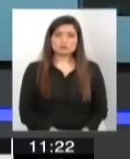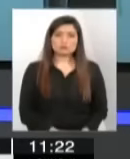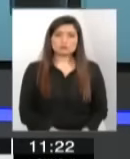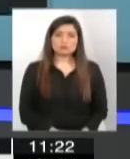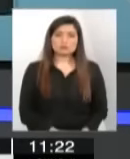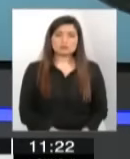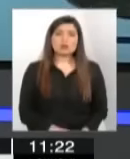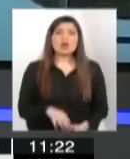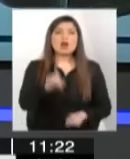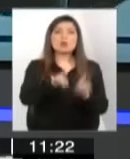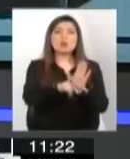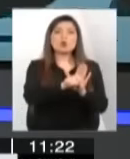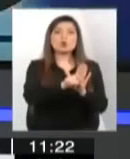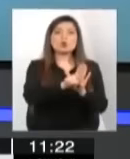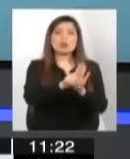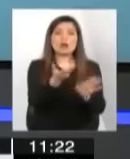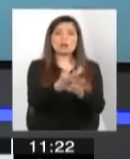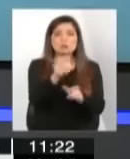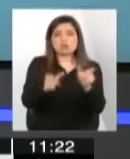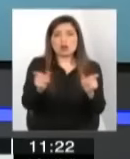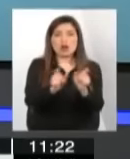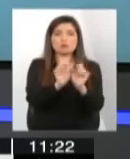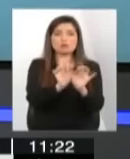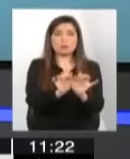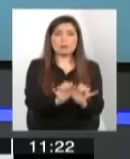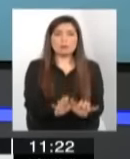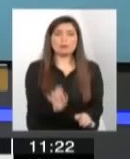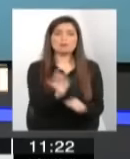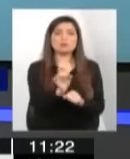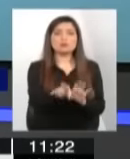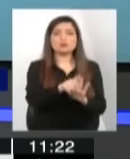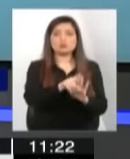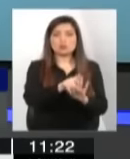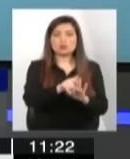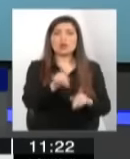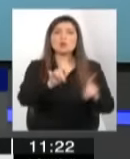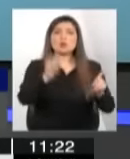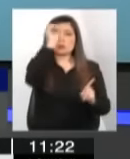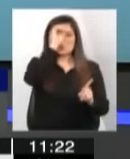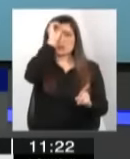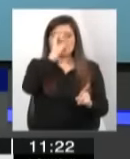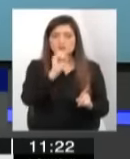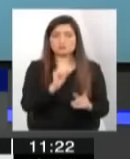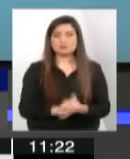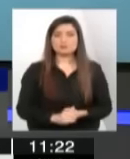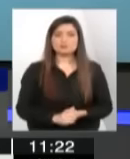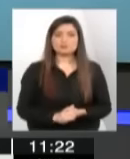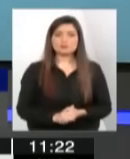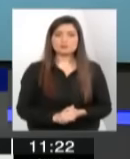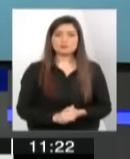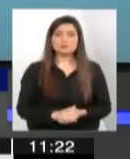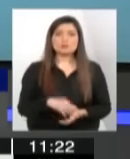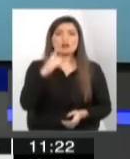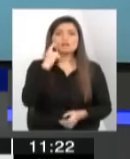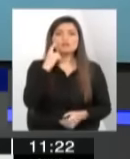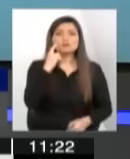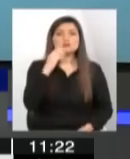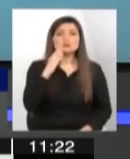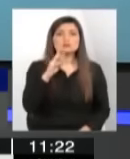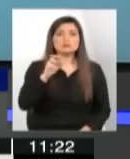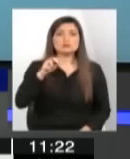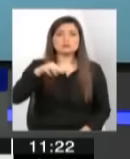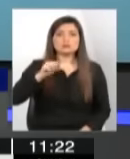Tenemos algunos Twitter por ahí, la gente está escribiendo a través de las redes sociales, algunas opiniones. Bernardo C.